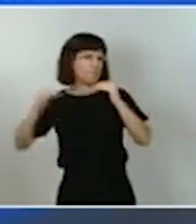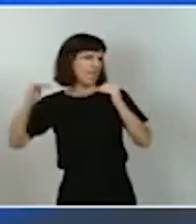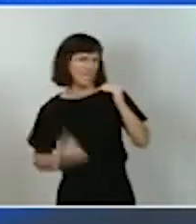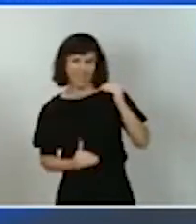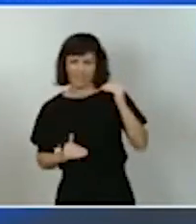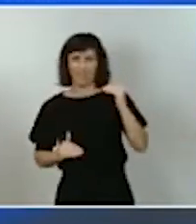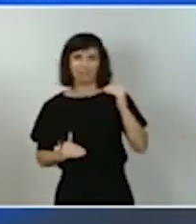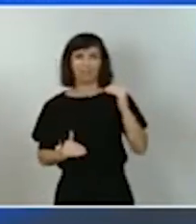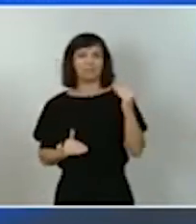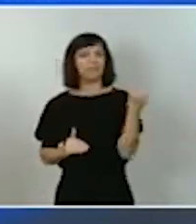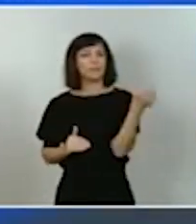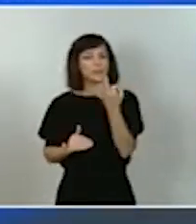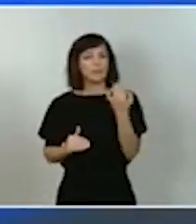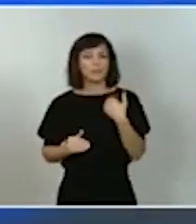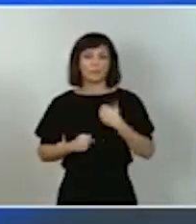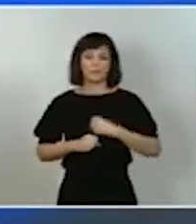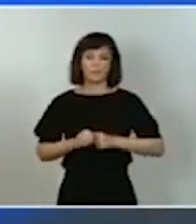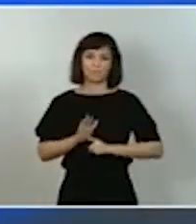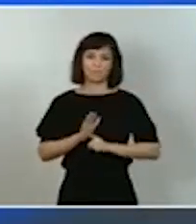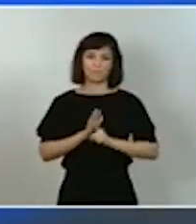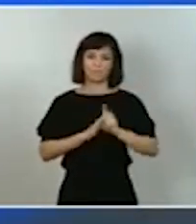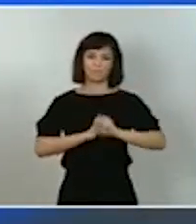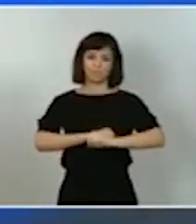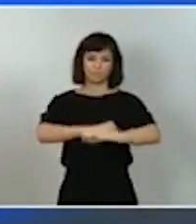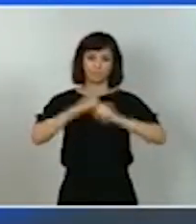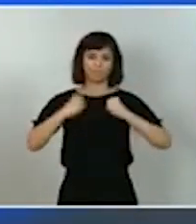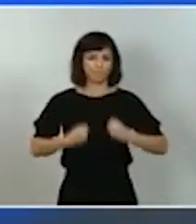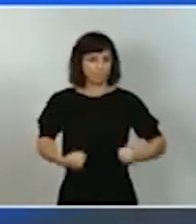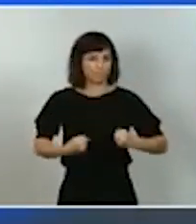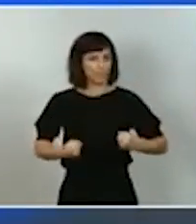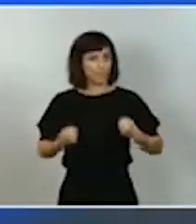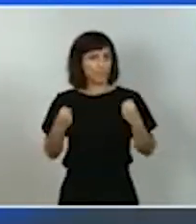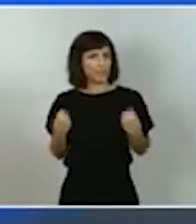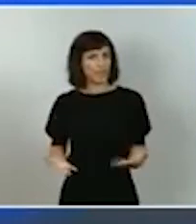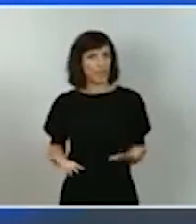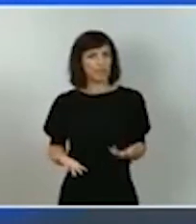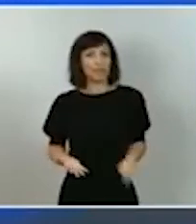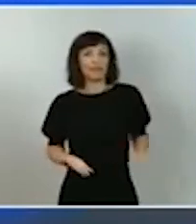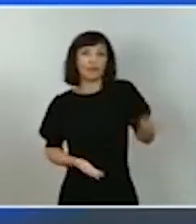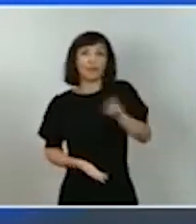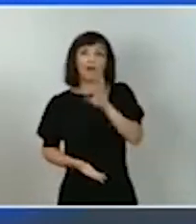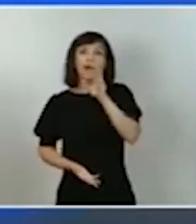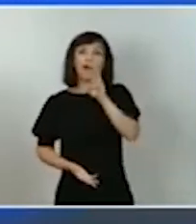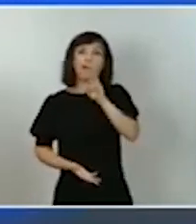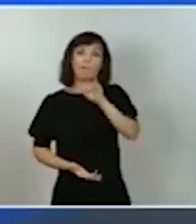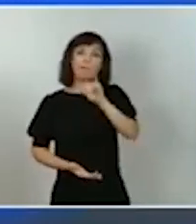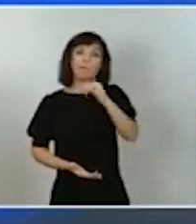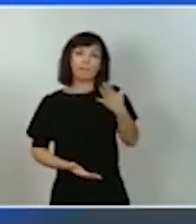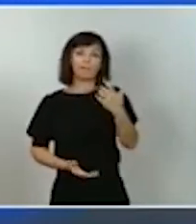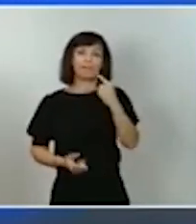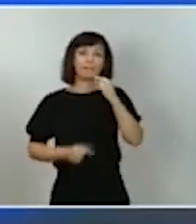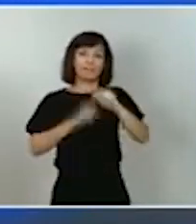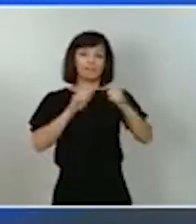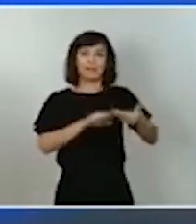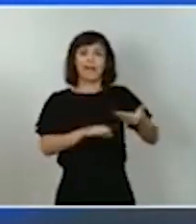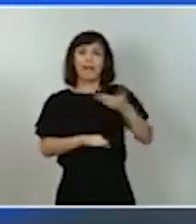crecimiento lo suficientemente vigoroso recuperemos los niveles de PIB similares a los que teníamos antes de la pandemia